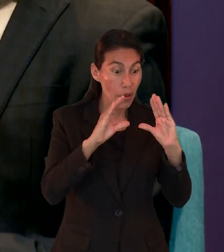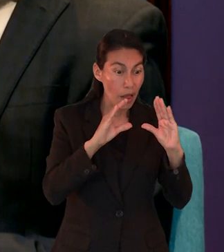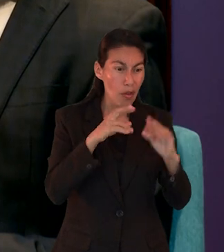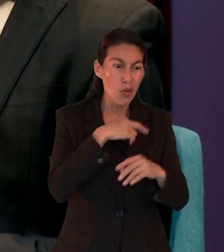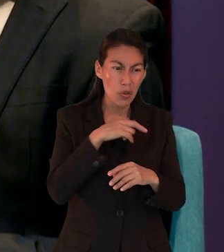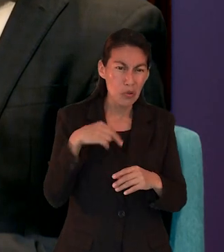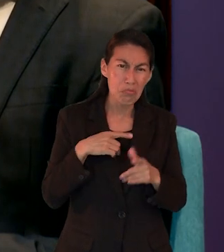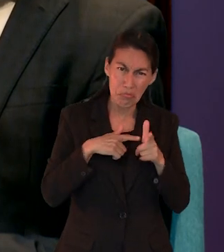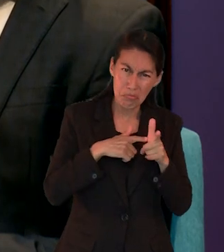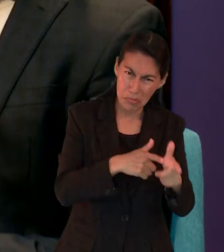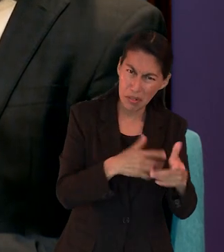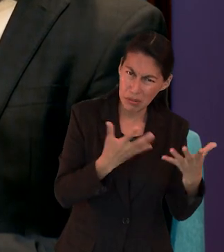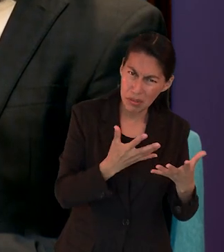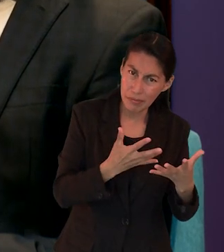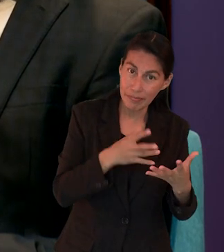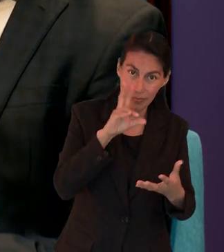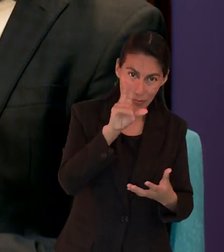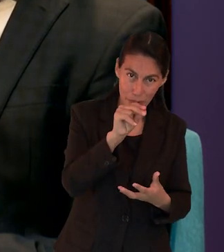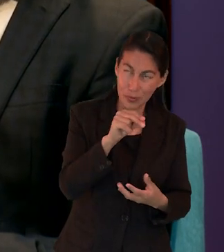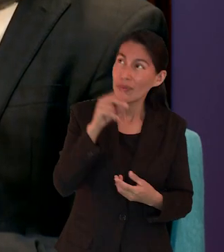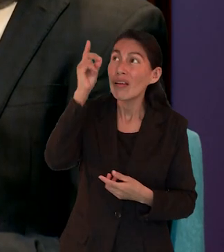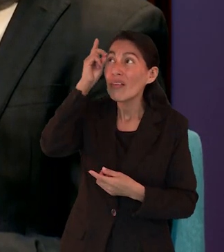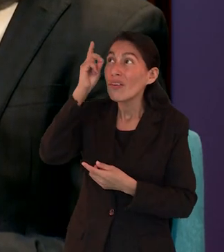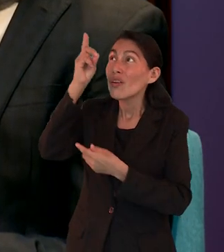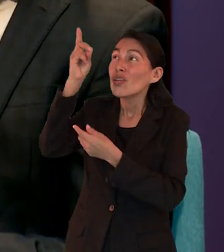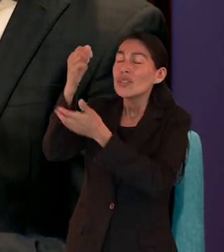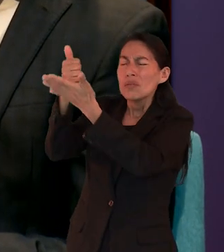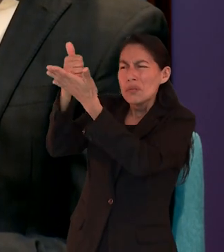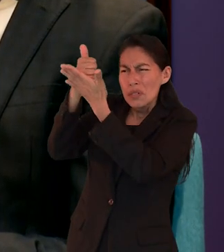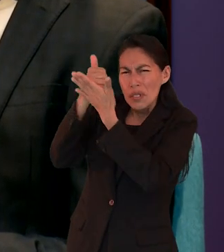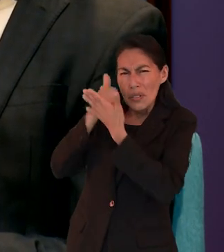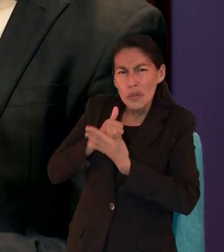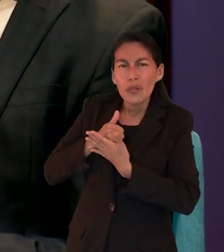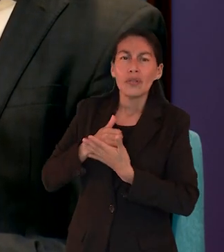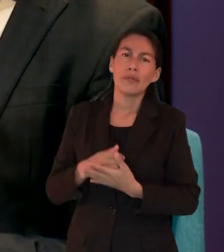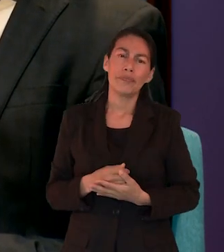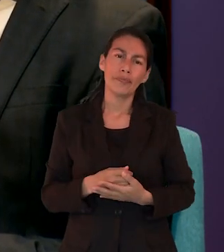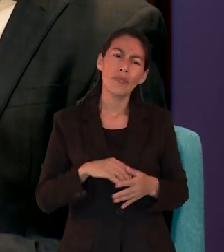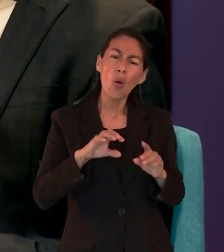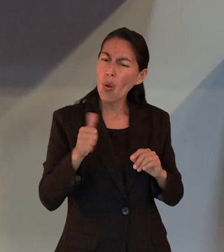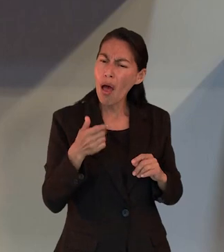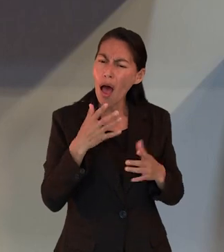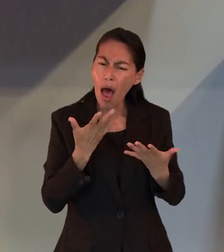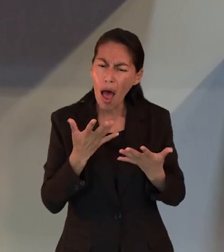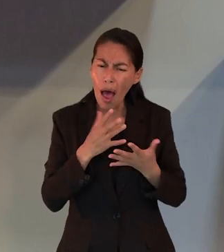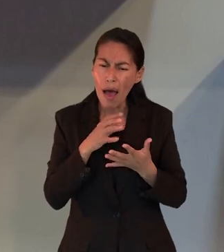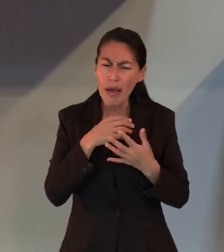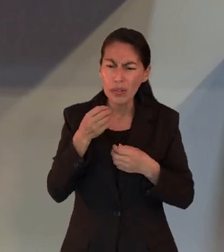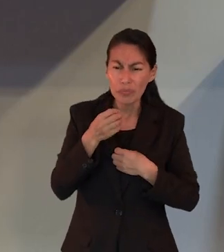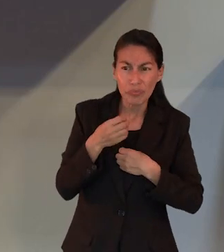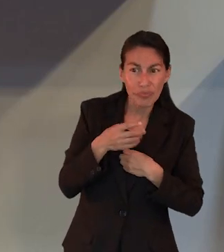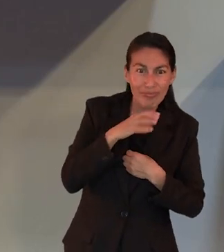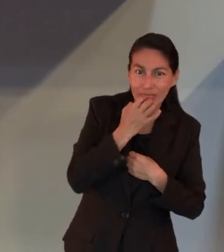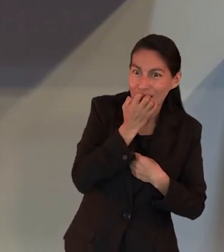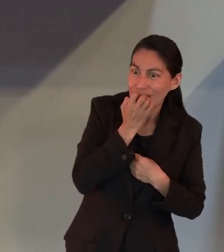advertencia que nosotros podemos ver y el remedio está en Cristo Jesús. Ahora se menciona el amor al dinero. ¿Cómo la codicia,